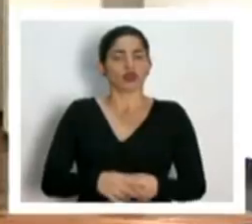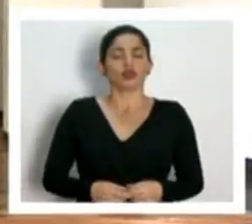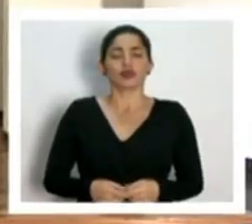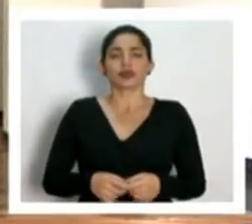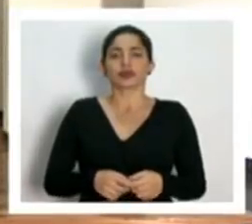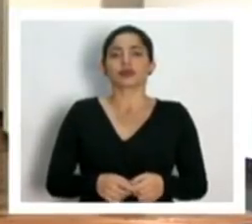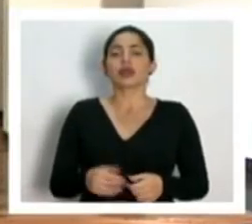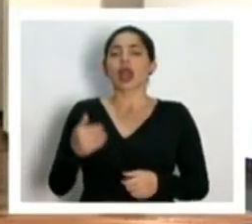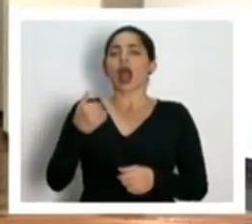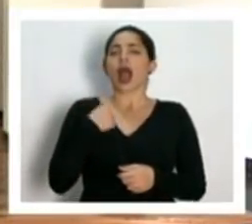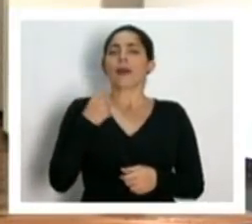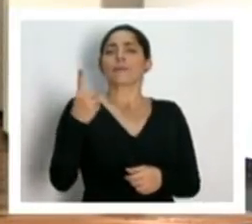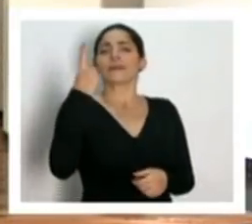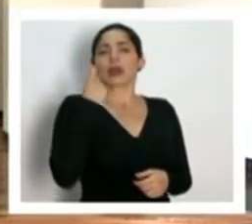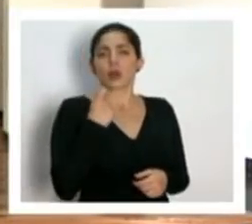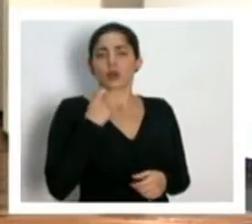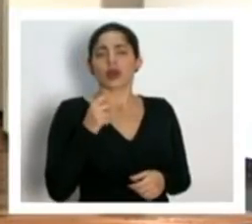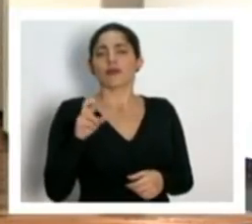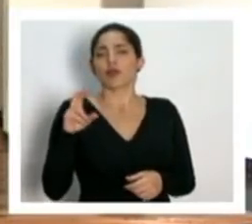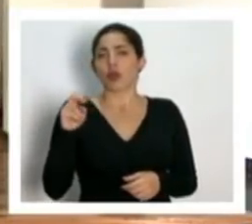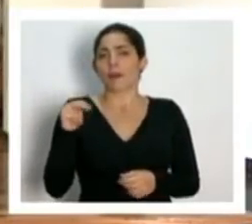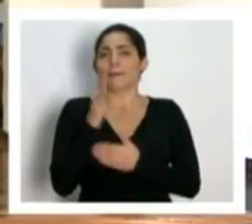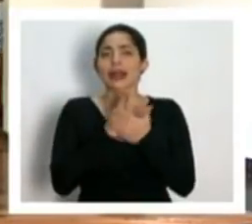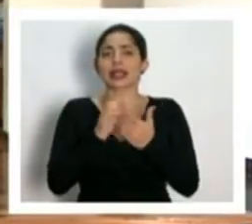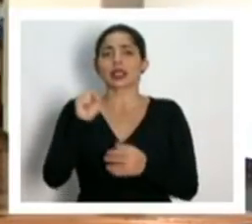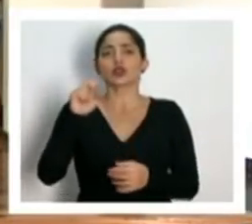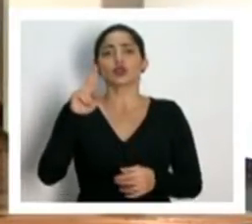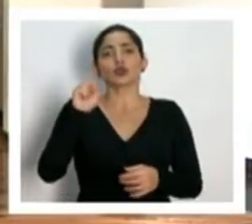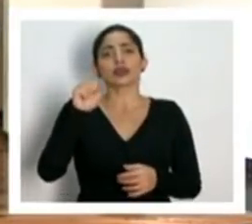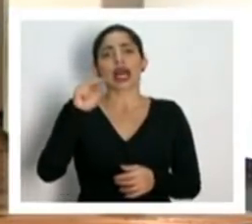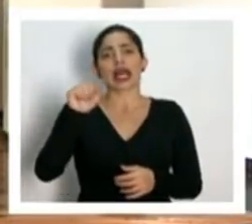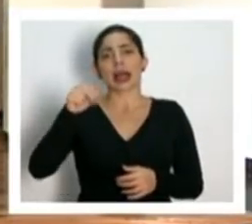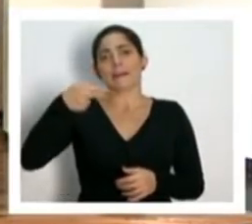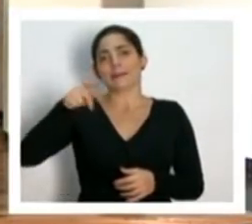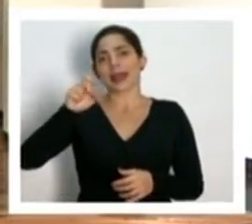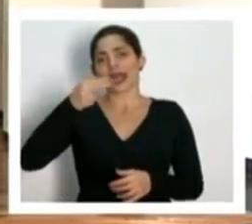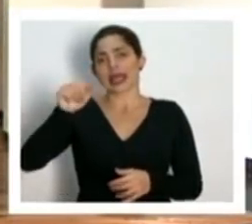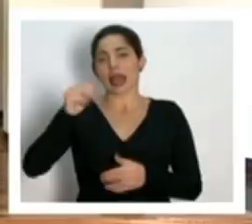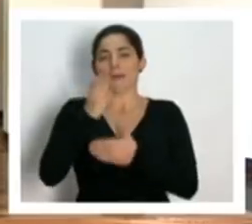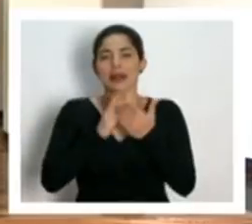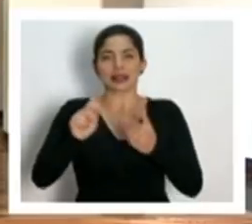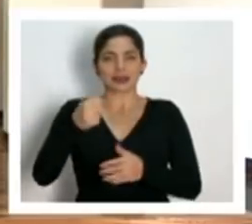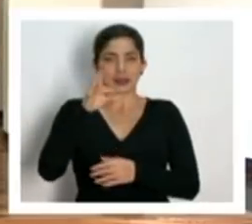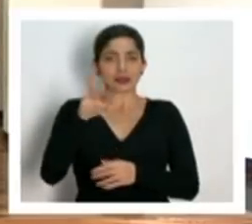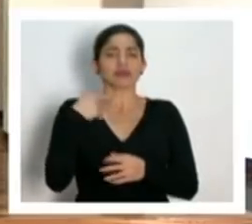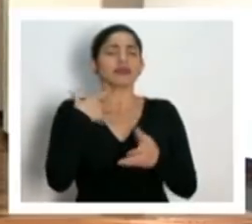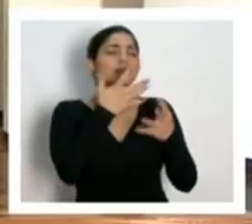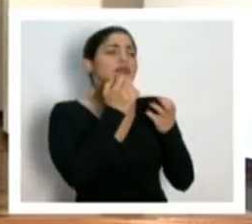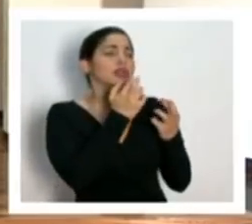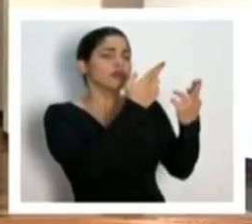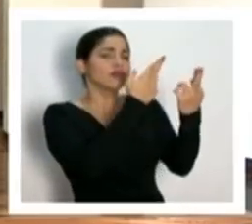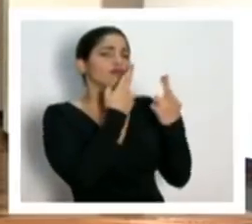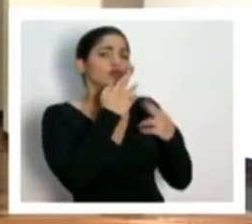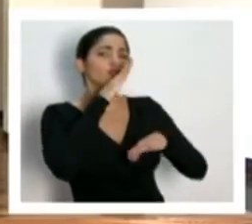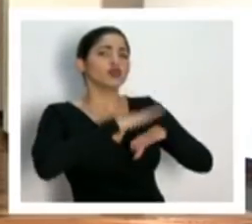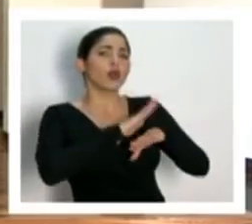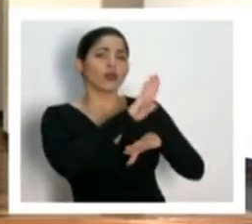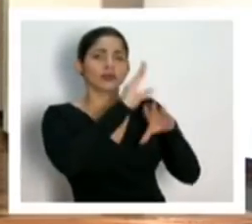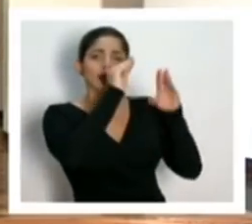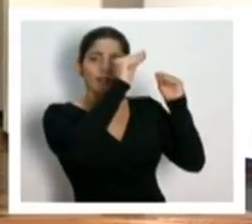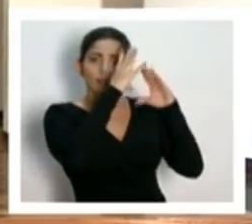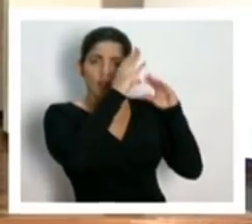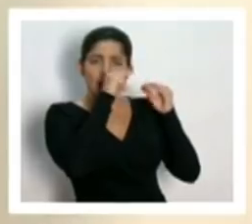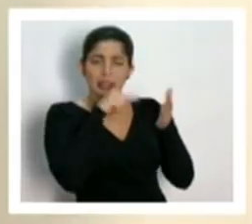Hay una consulta, don Román, de Susana Peña, de Teletica, que dice yo quisiera una reacción sobre esta información.